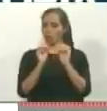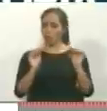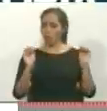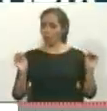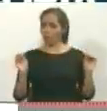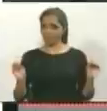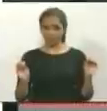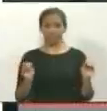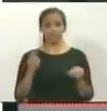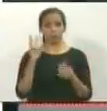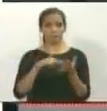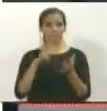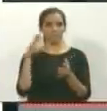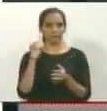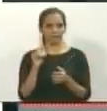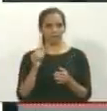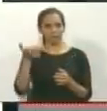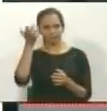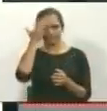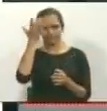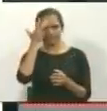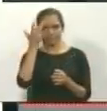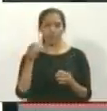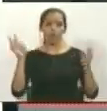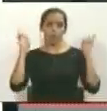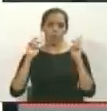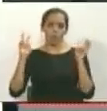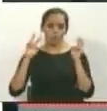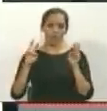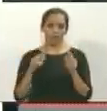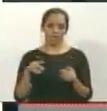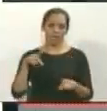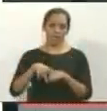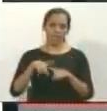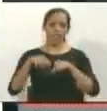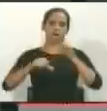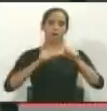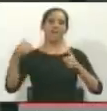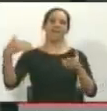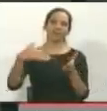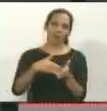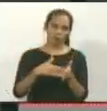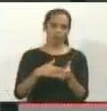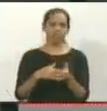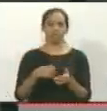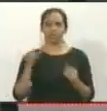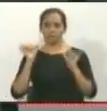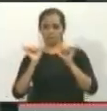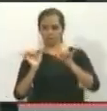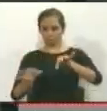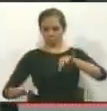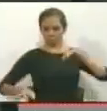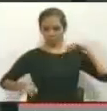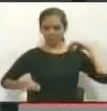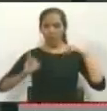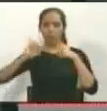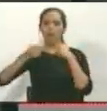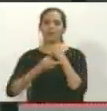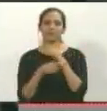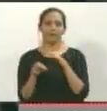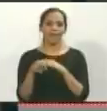de 2020, una simulación de un supuesto ataque de colectivos en contra del autoproclamado Juanito Alimaña.